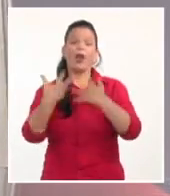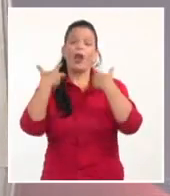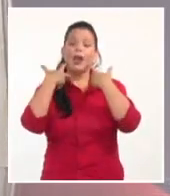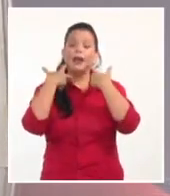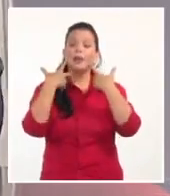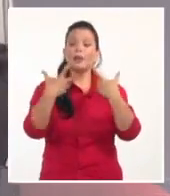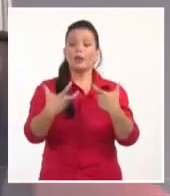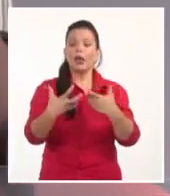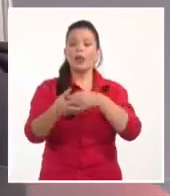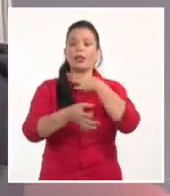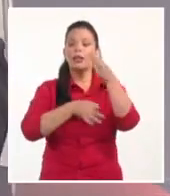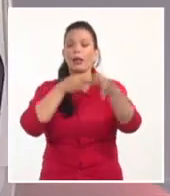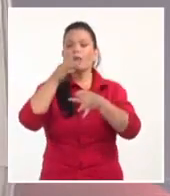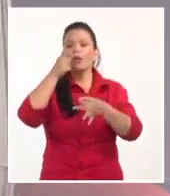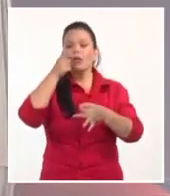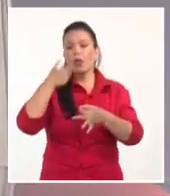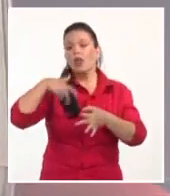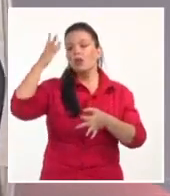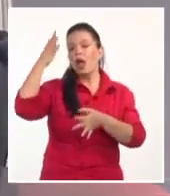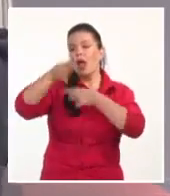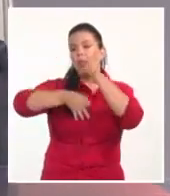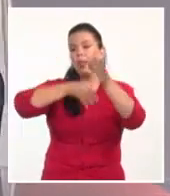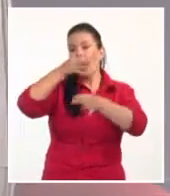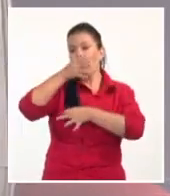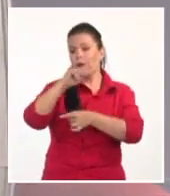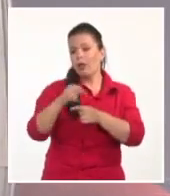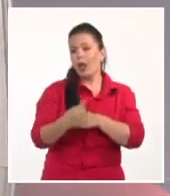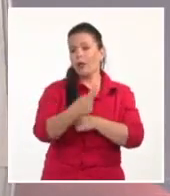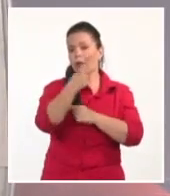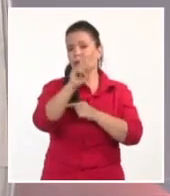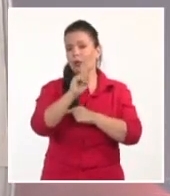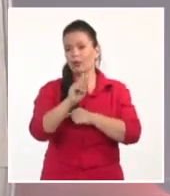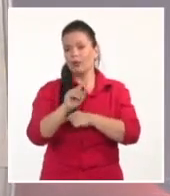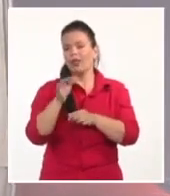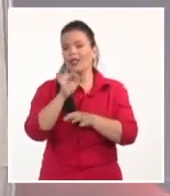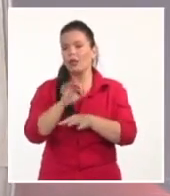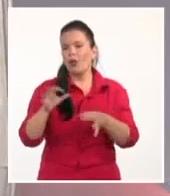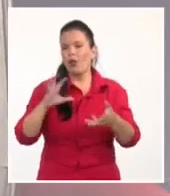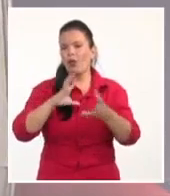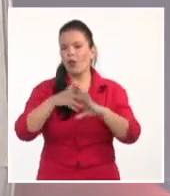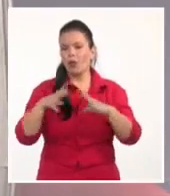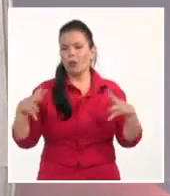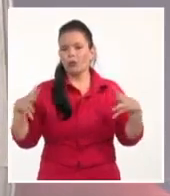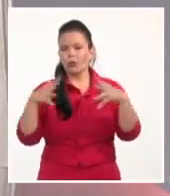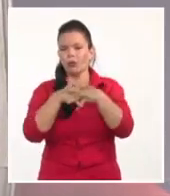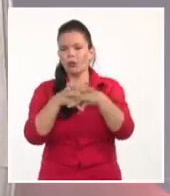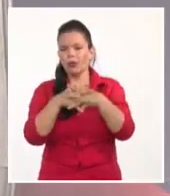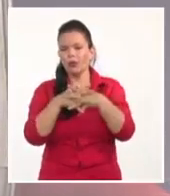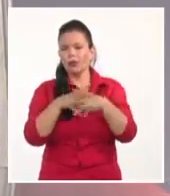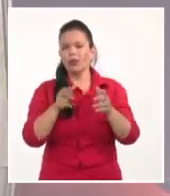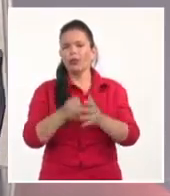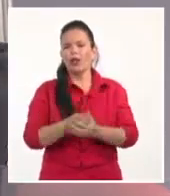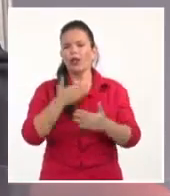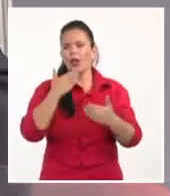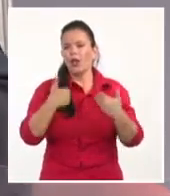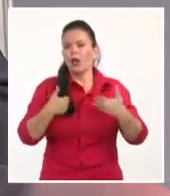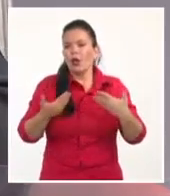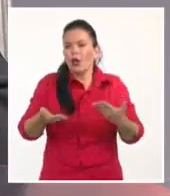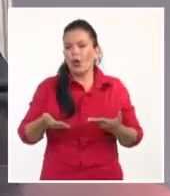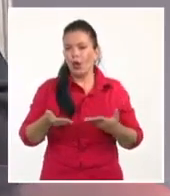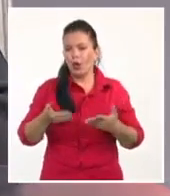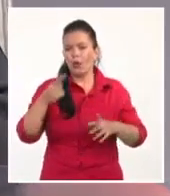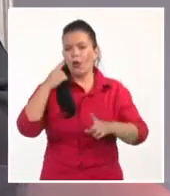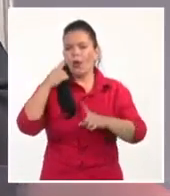hace, es la conexión transnacional de esta derecha que se articula para intervenir y de